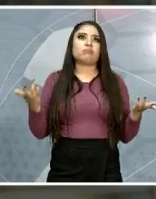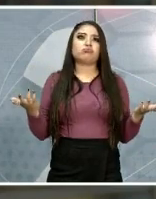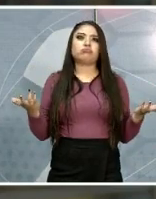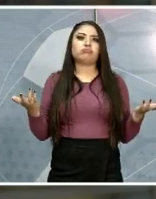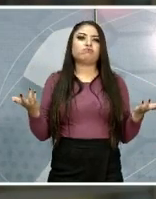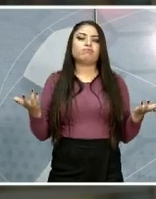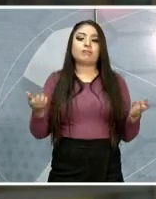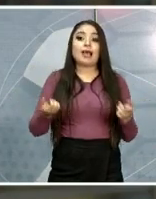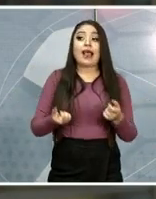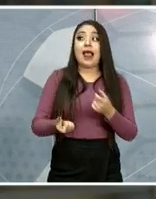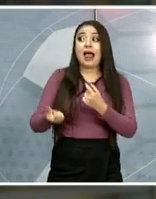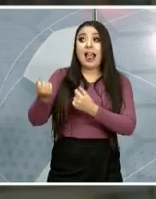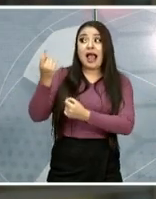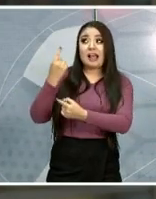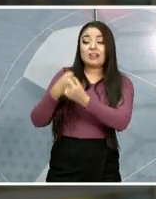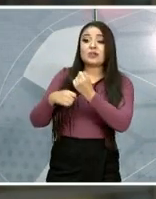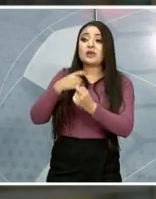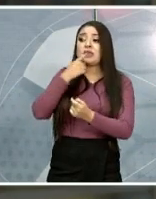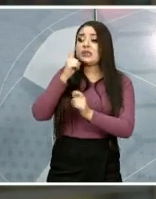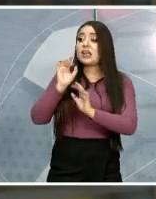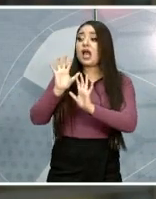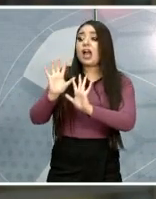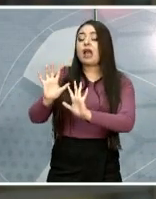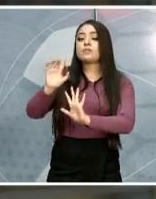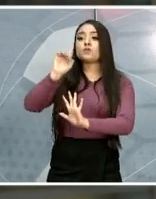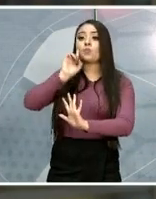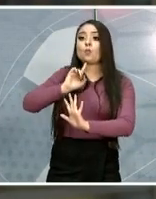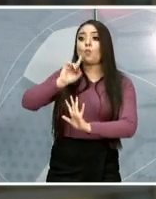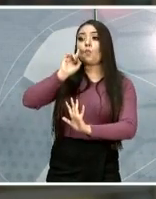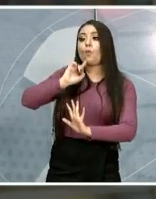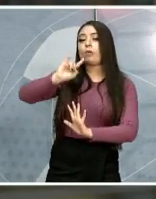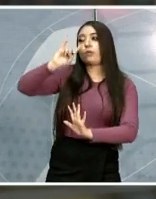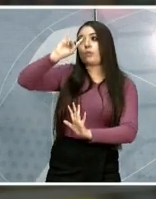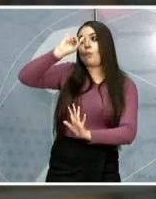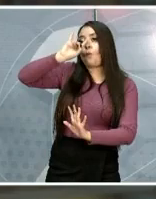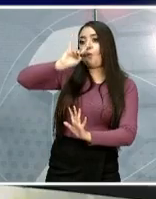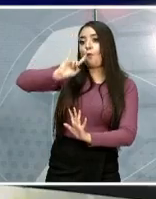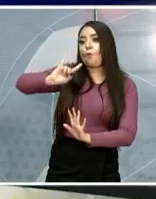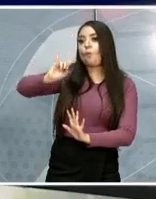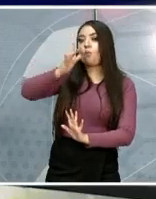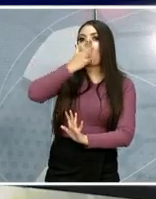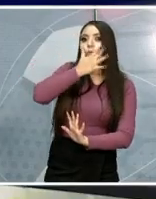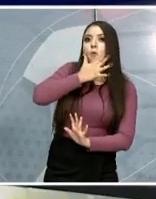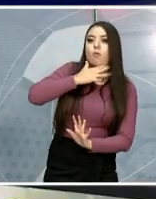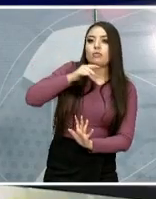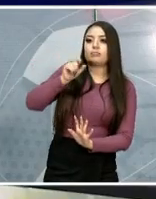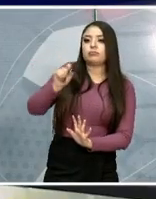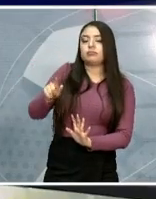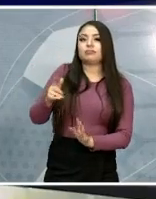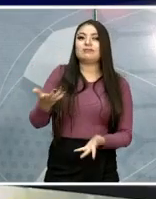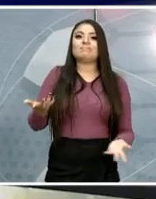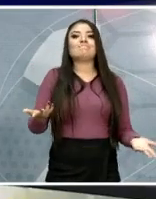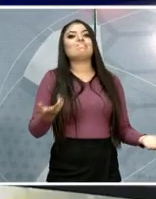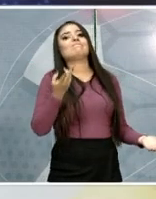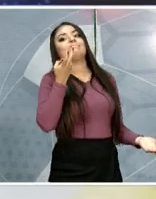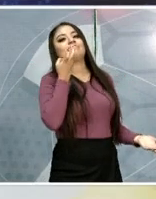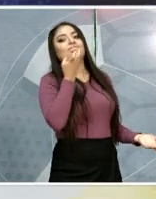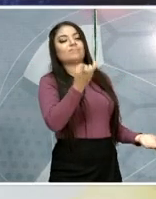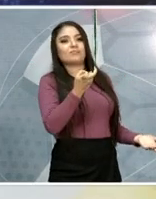sociedad que así tiene que ser la belleza, tanto femenina como masculina? El certamen, eso es lo que busca,